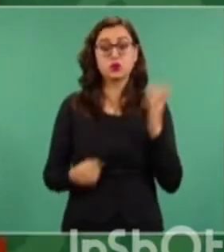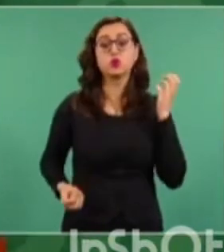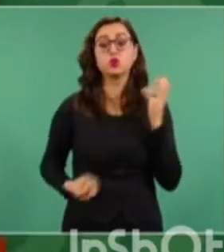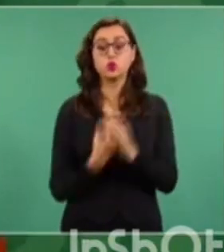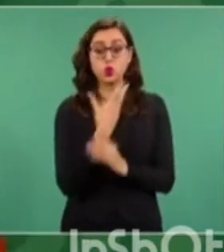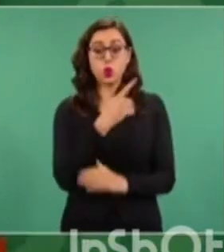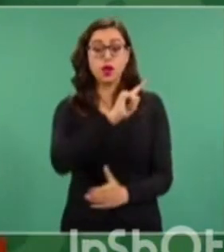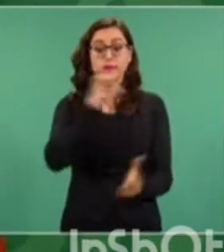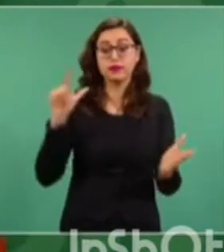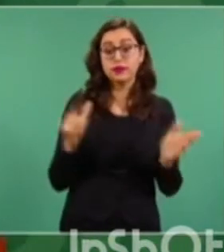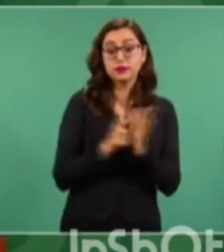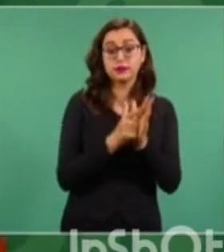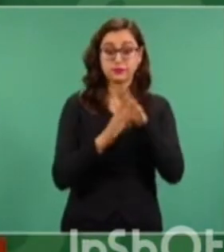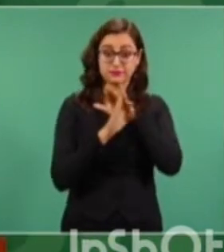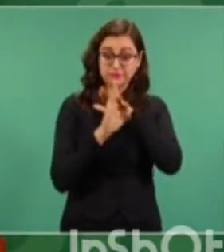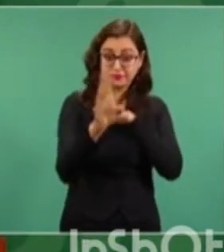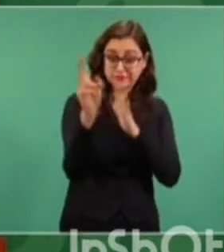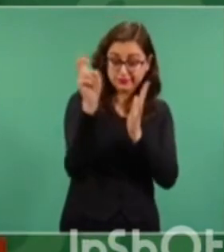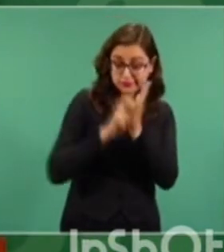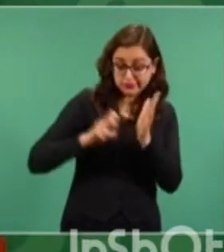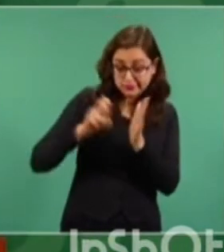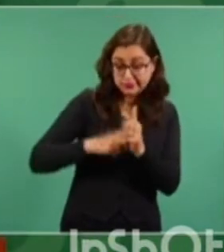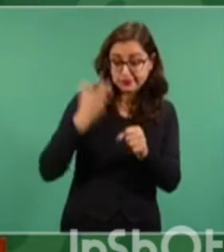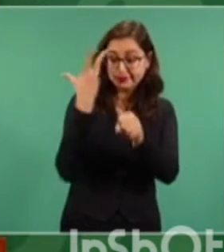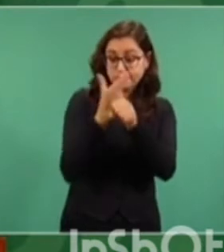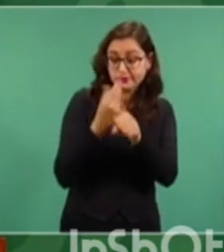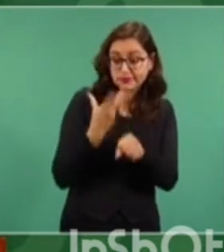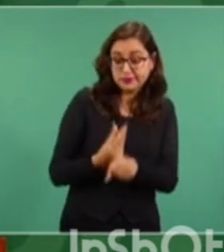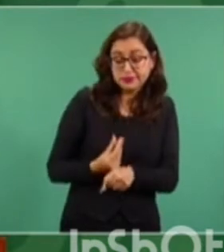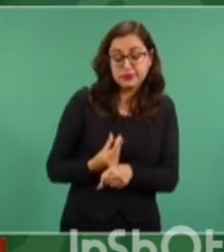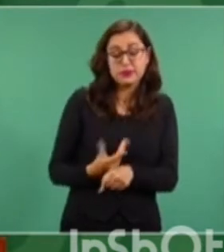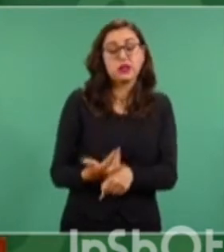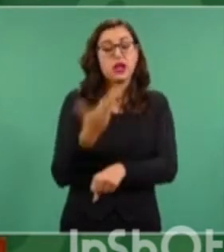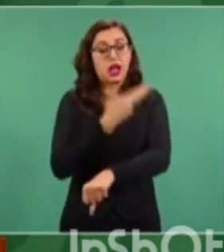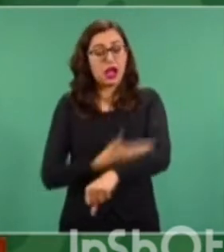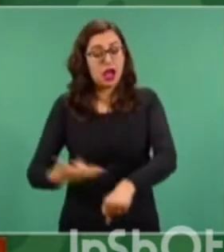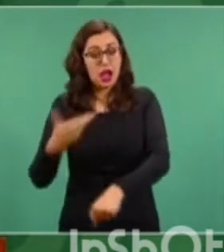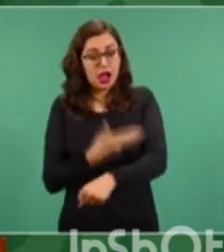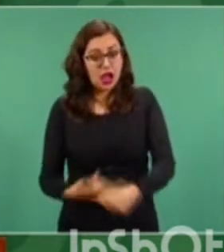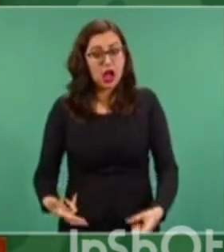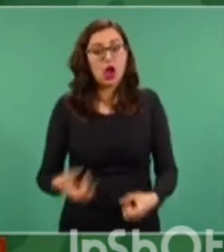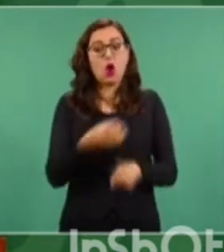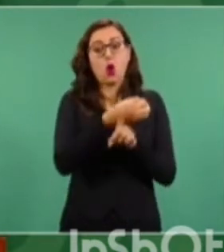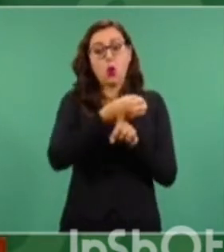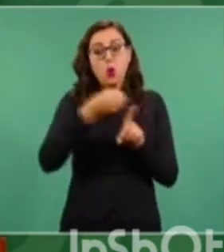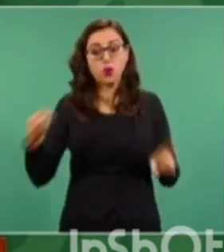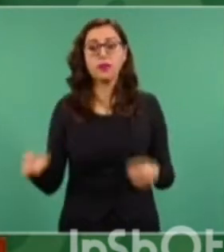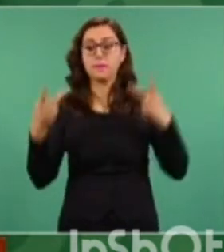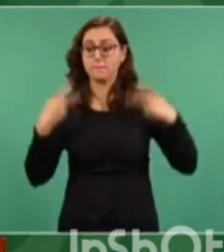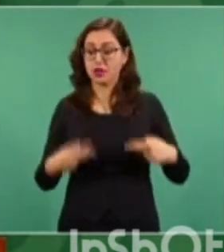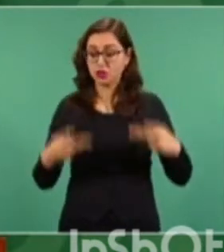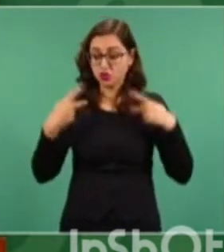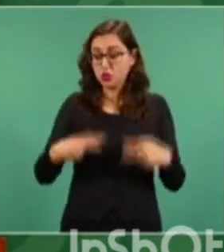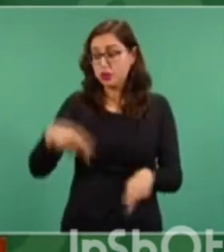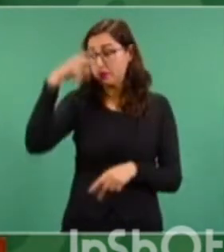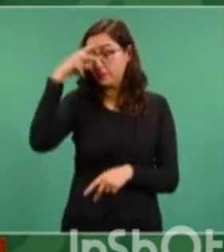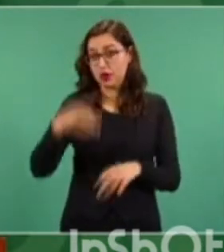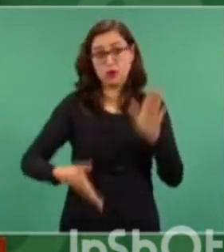migratoria para regularizar la situación de los mexicanos que trabajan